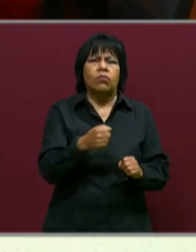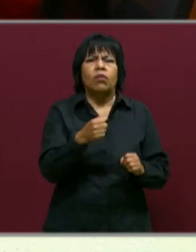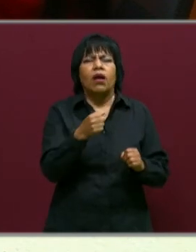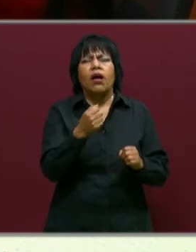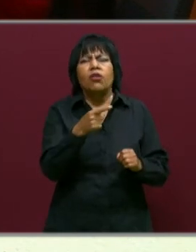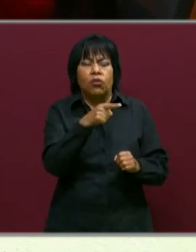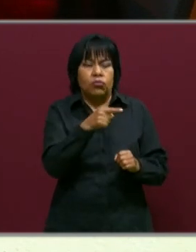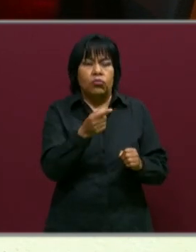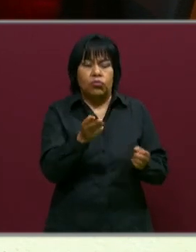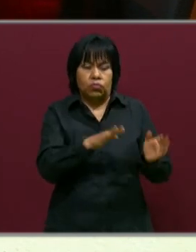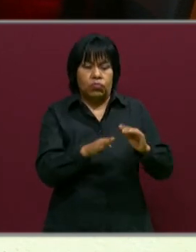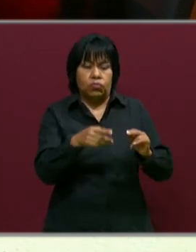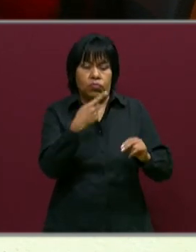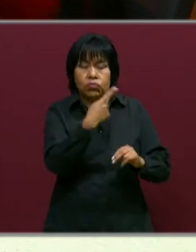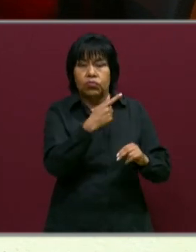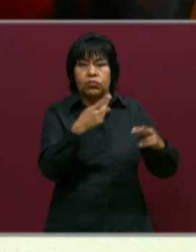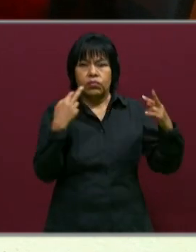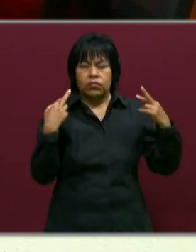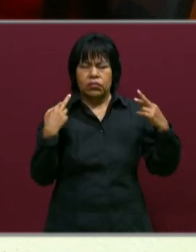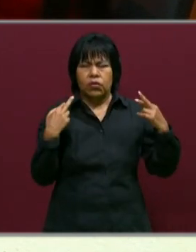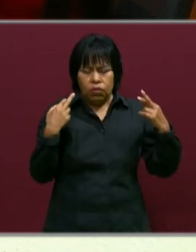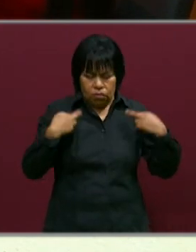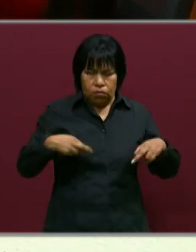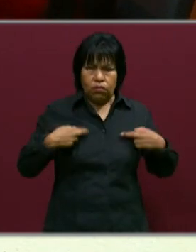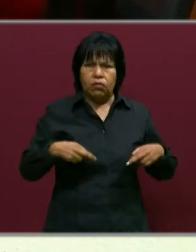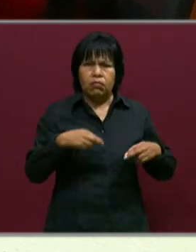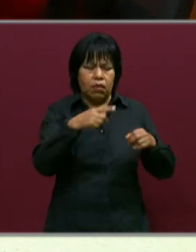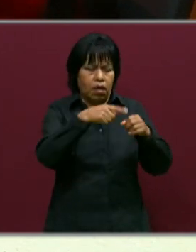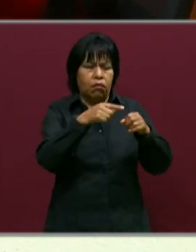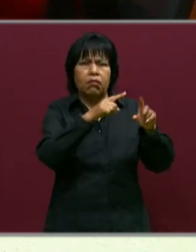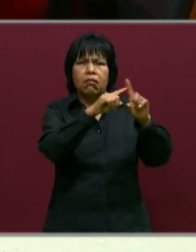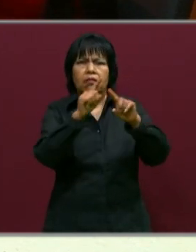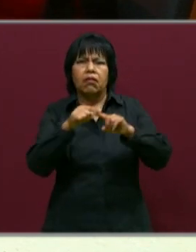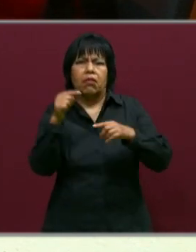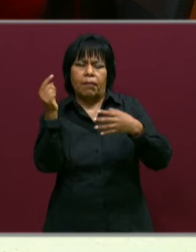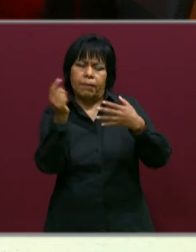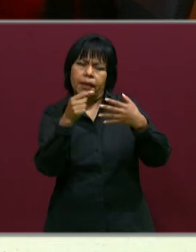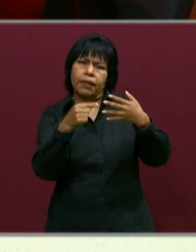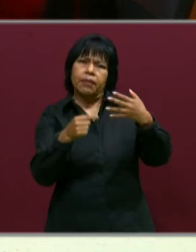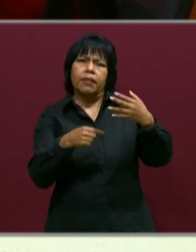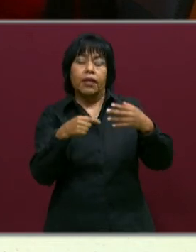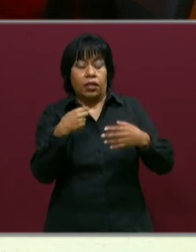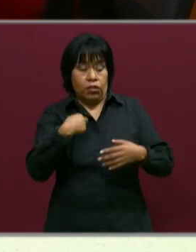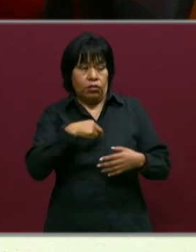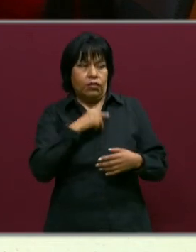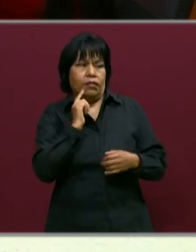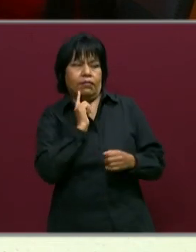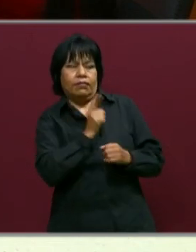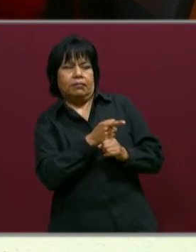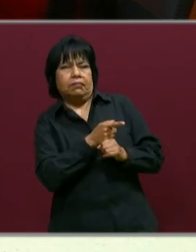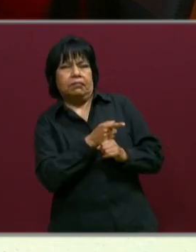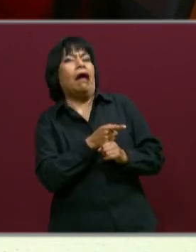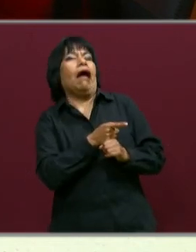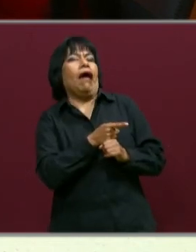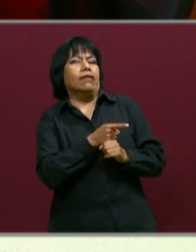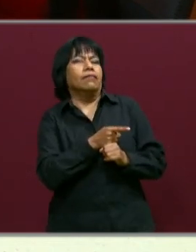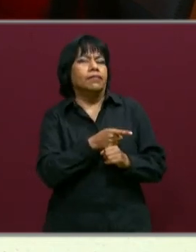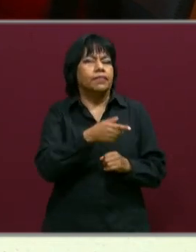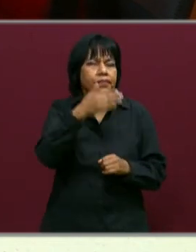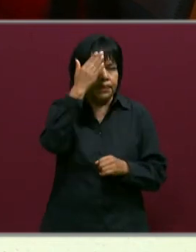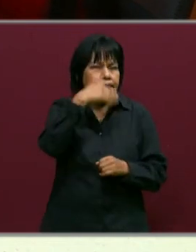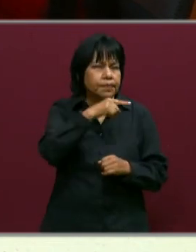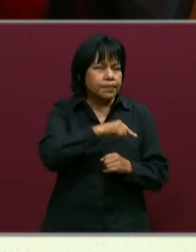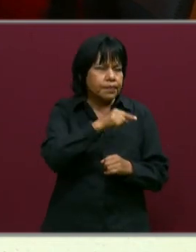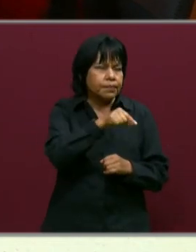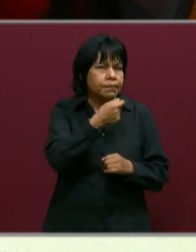doblas tu ropa, de cuántas, de qué colores son, y nosotros de esta manera en preescolar nos damos